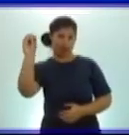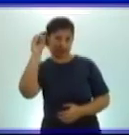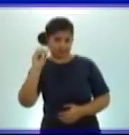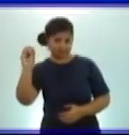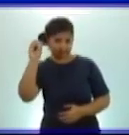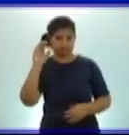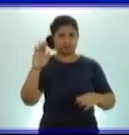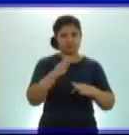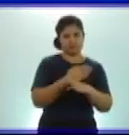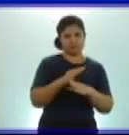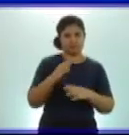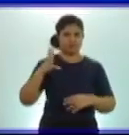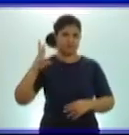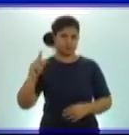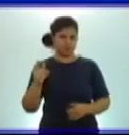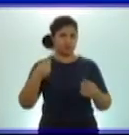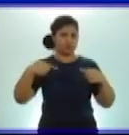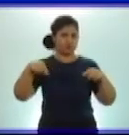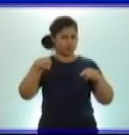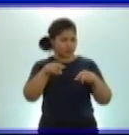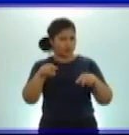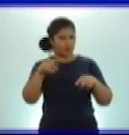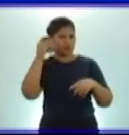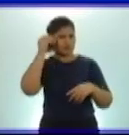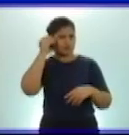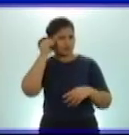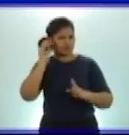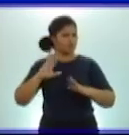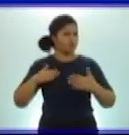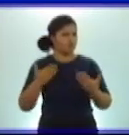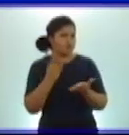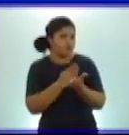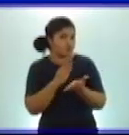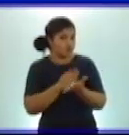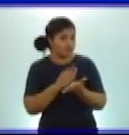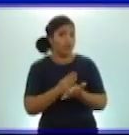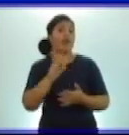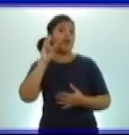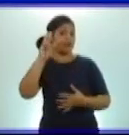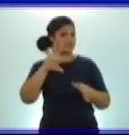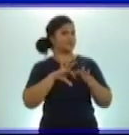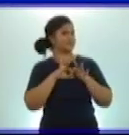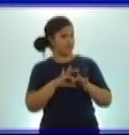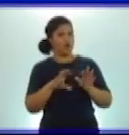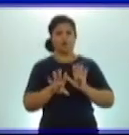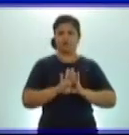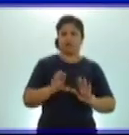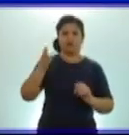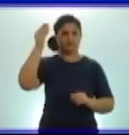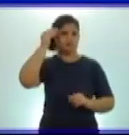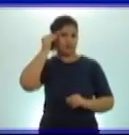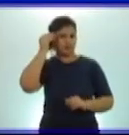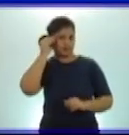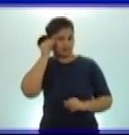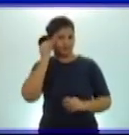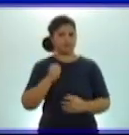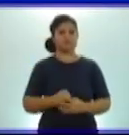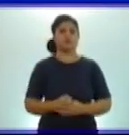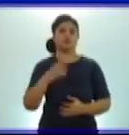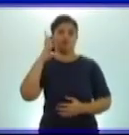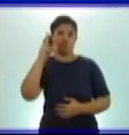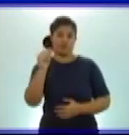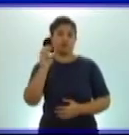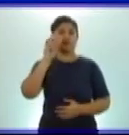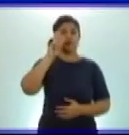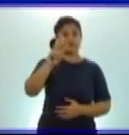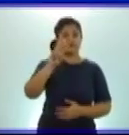este lo estudiamos en qué grado, en tercero, donde estudiamos los números de 3 y 4 lugares. Vamos a leer